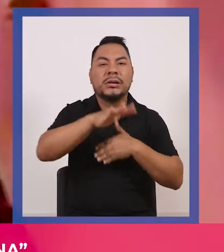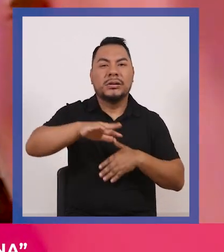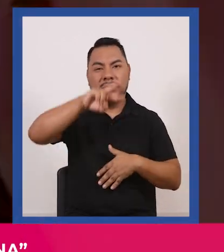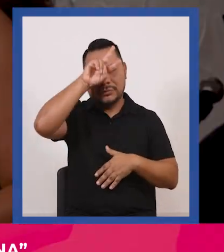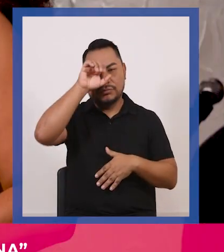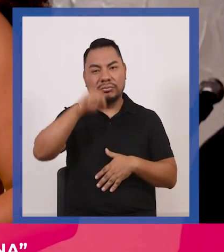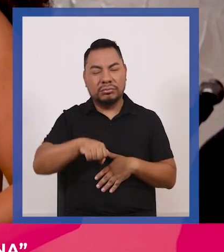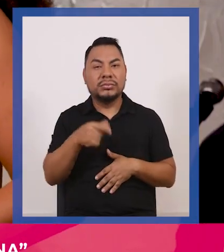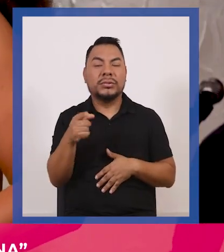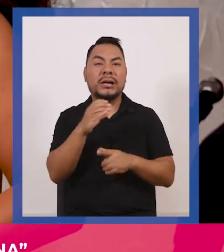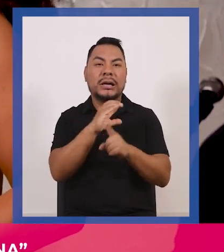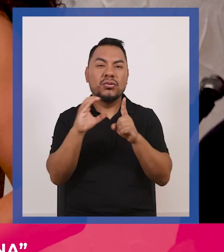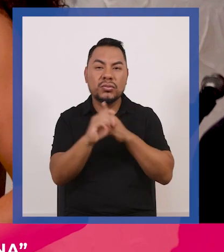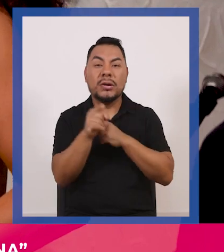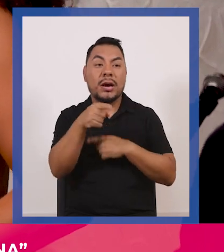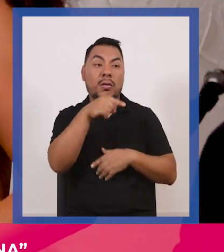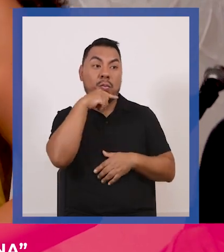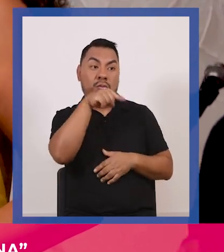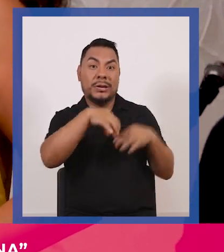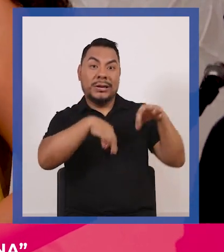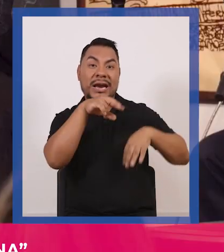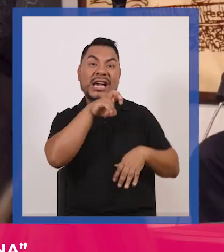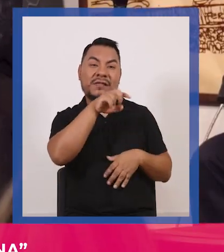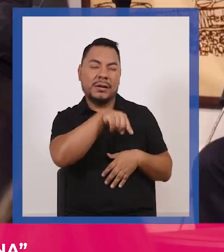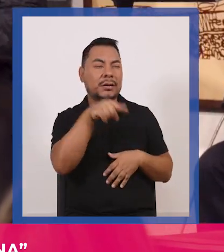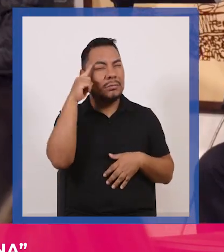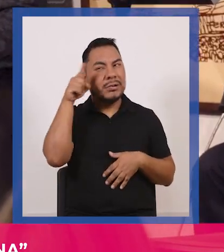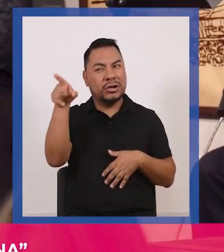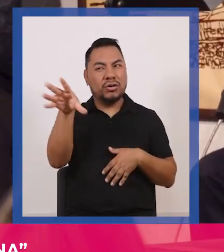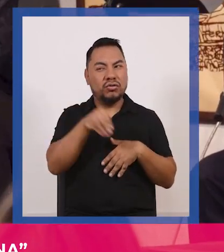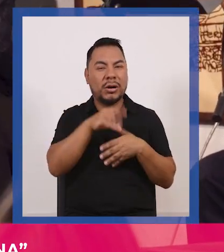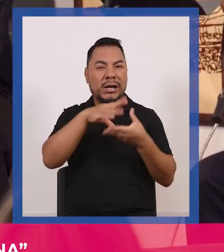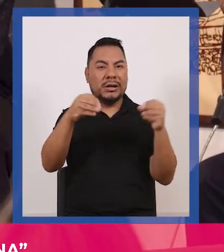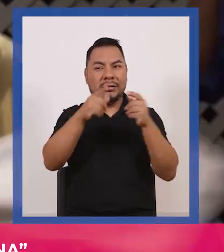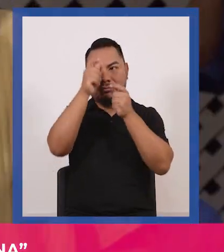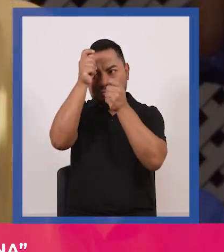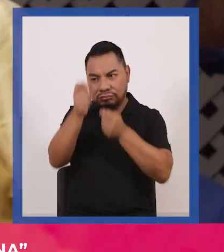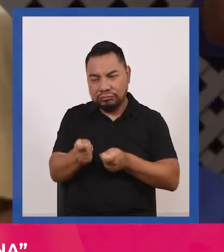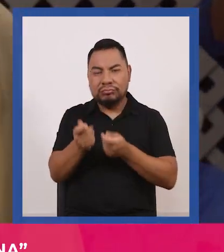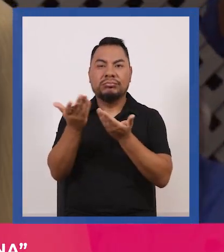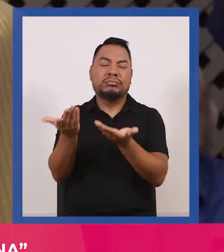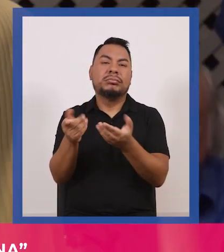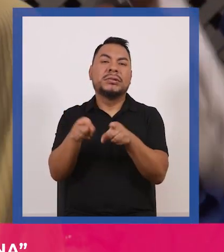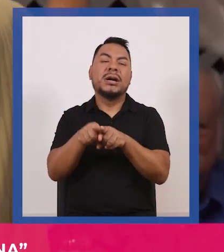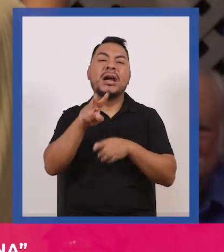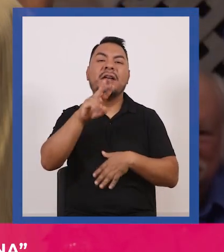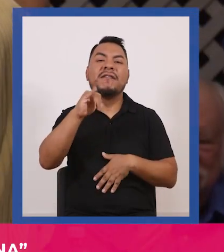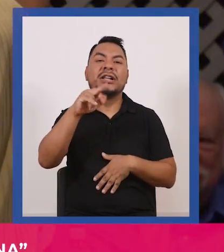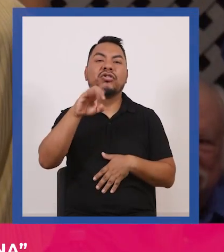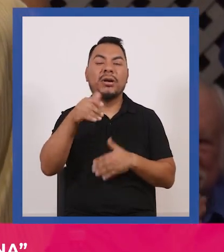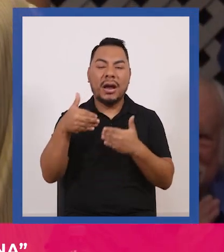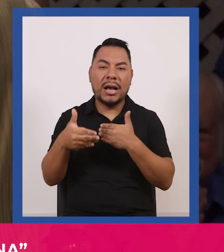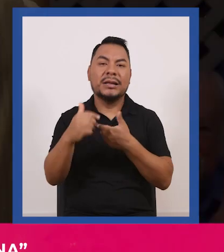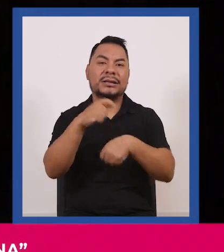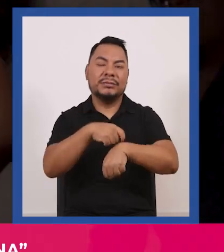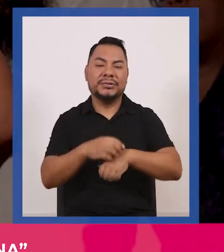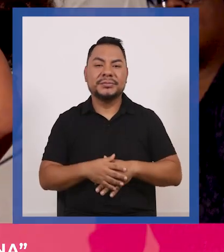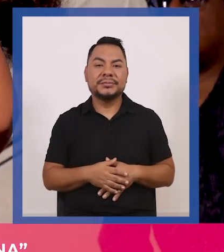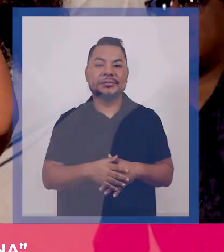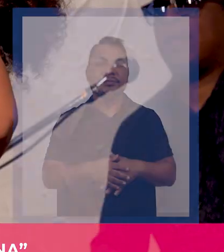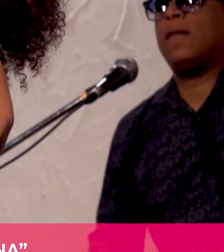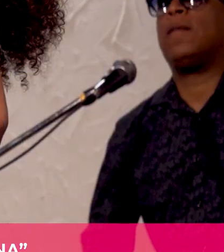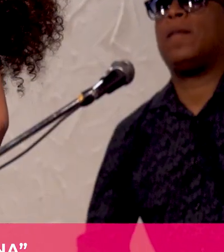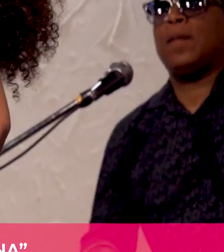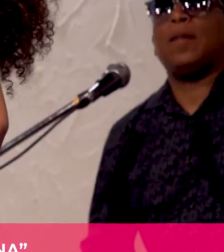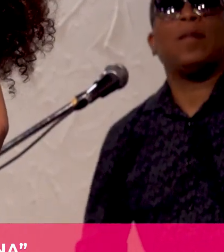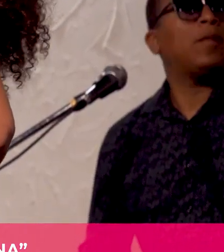como en la cultura la actriz y cantante Evelyn Ortiz le rinde un sentido y necesario homenaje con Victoria a través de mí si